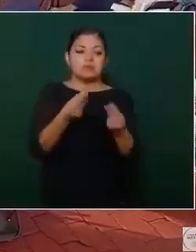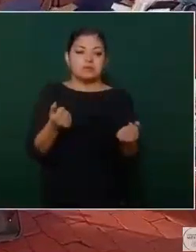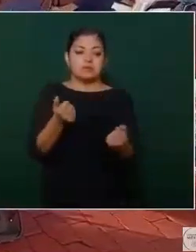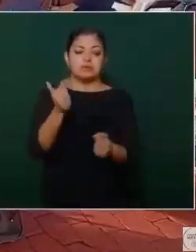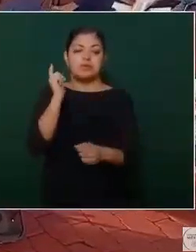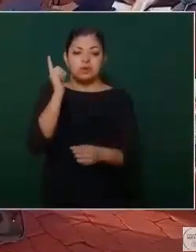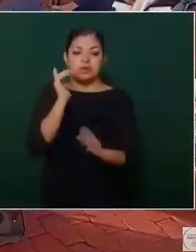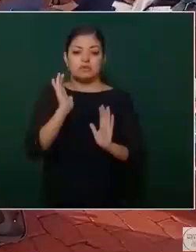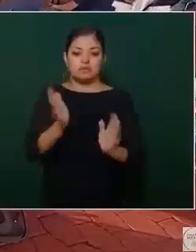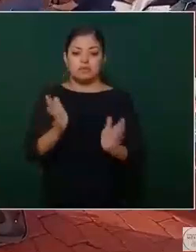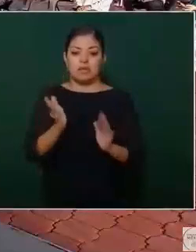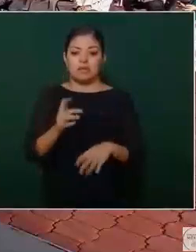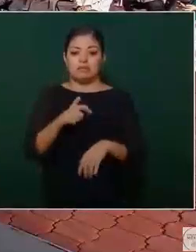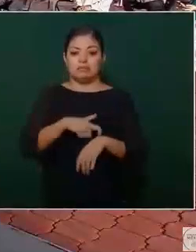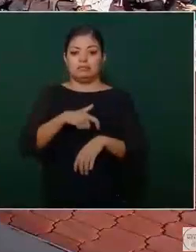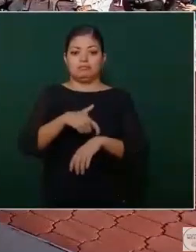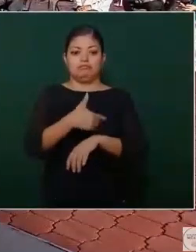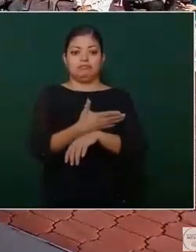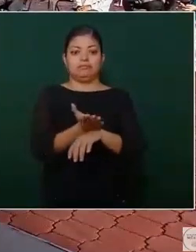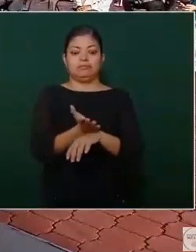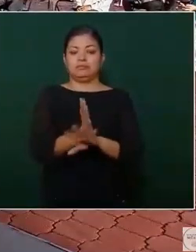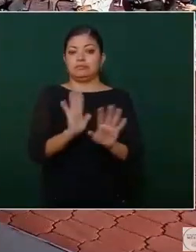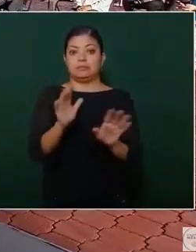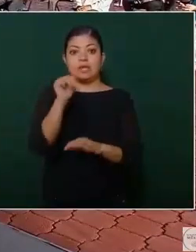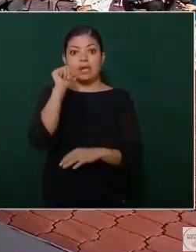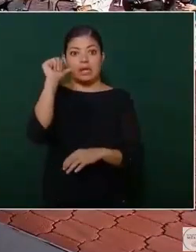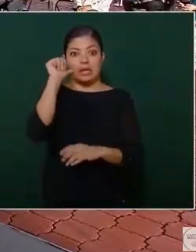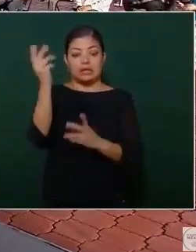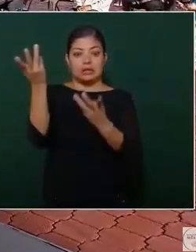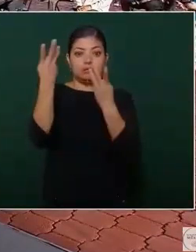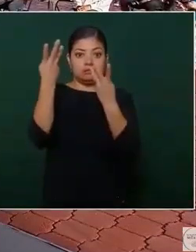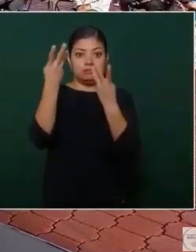es lo que puedo pensar. Ya se nos pasó el tiempo. Ayer me regañaron. Gracias.